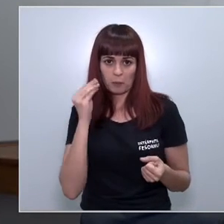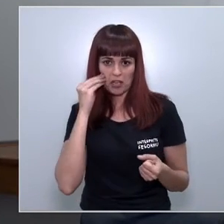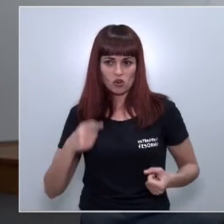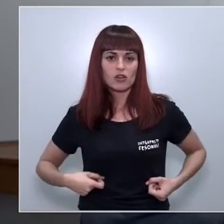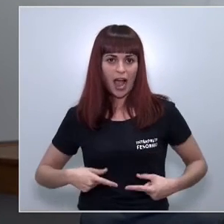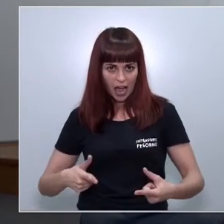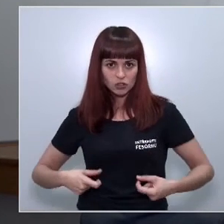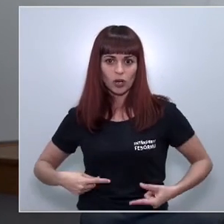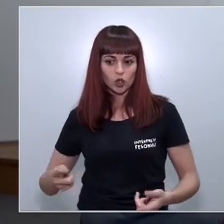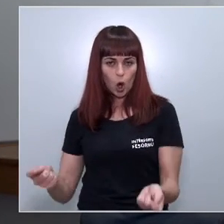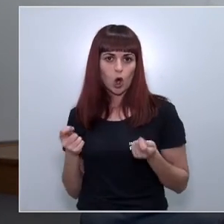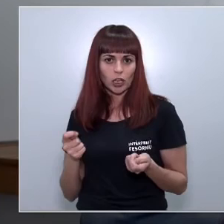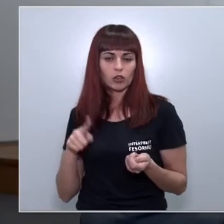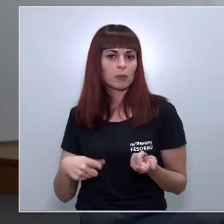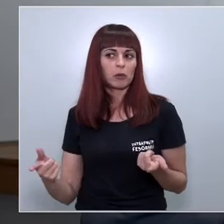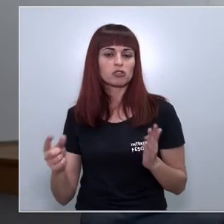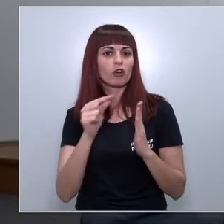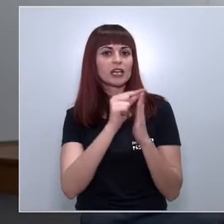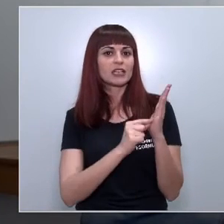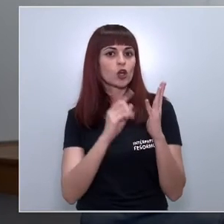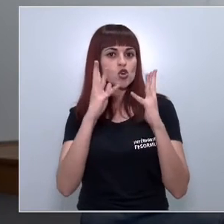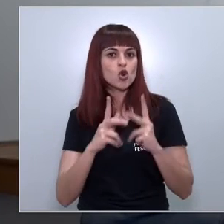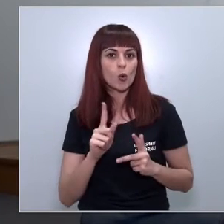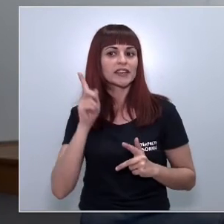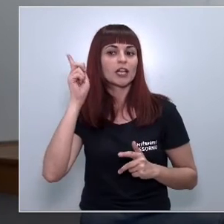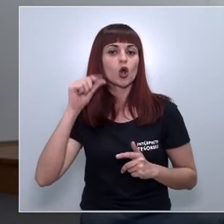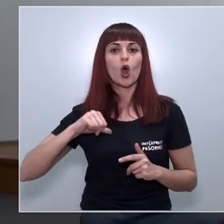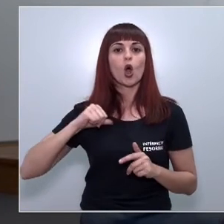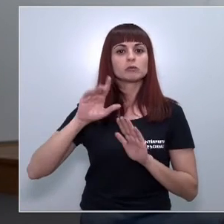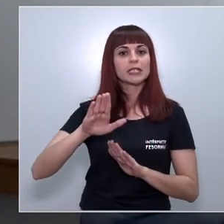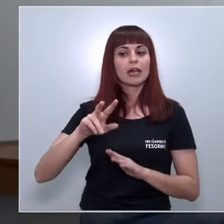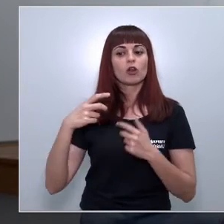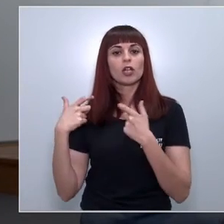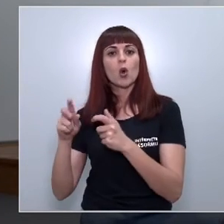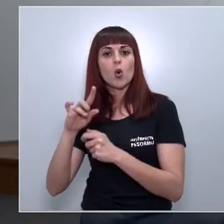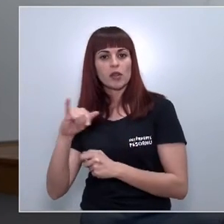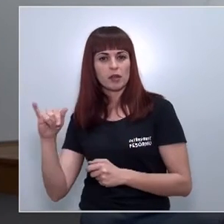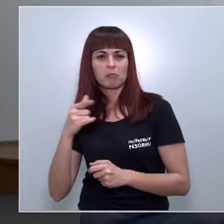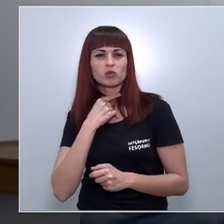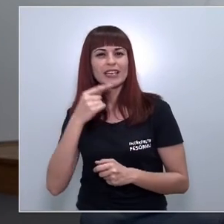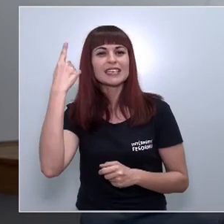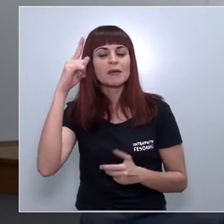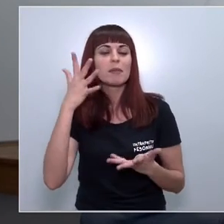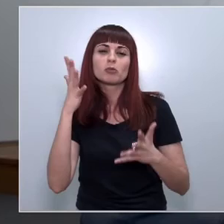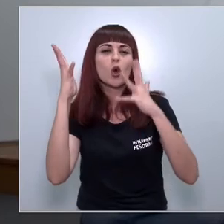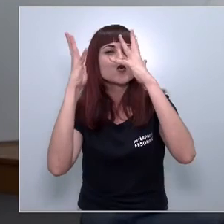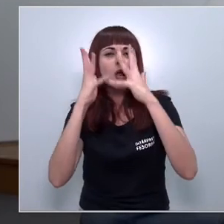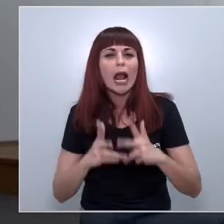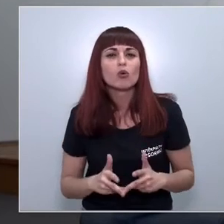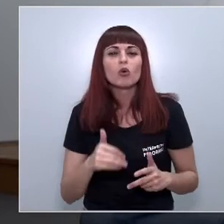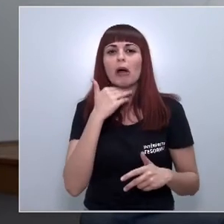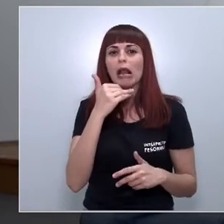no se cuenta como criterio solo se cuenta hospitalización y UCI me gustaría saber más o menos un cálculo yo sé que es difícil pero